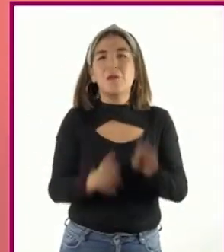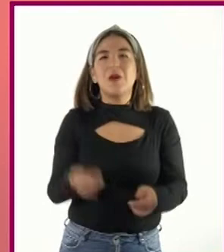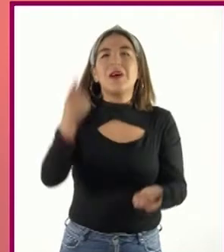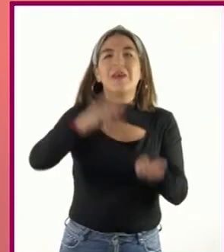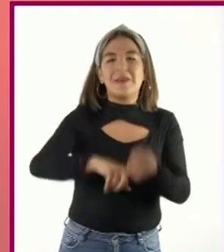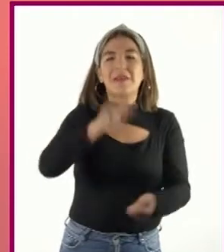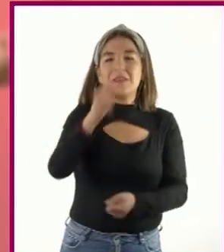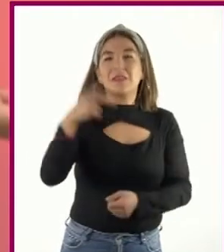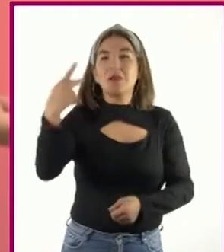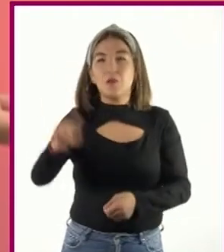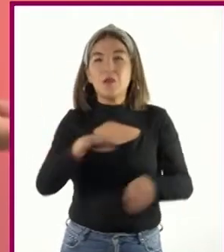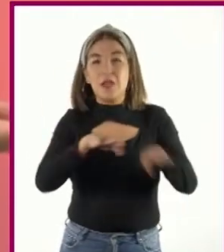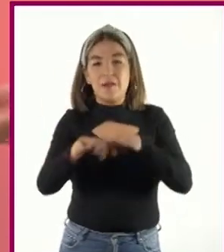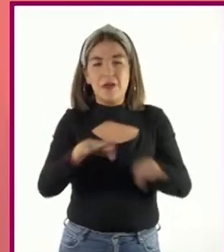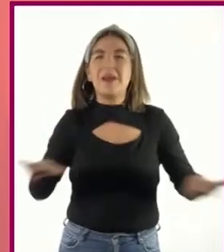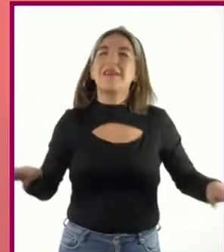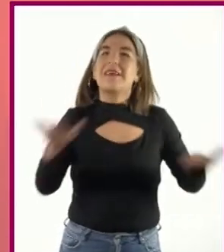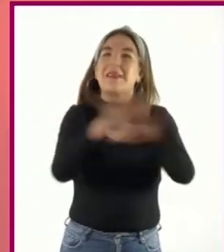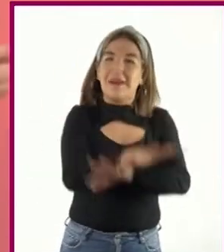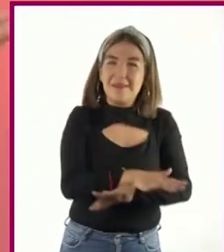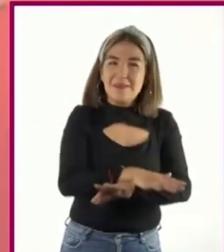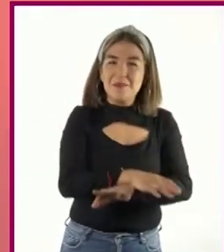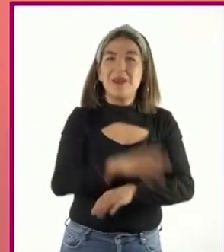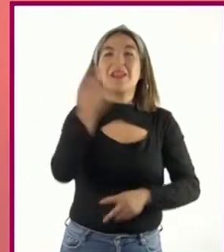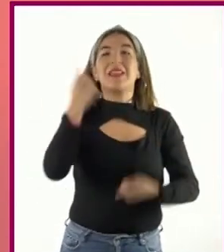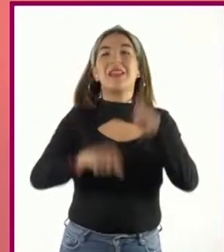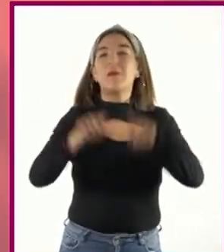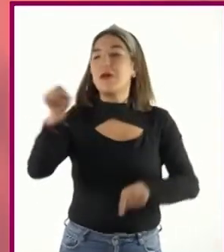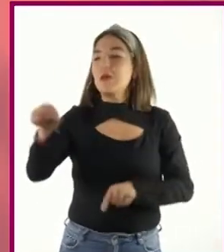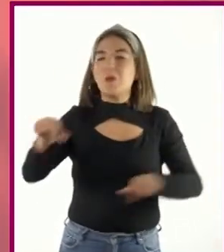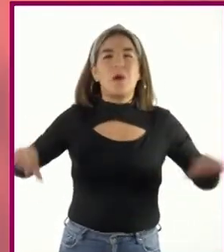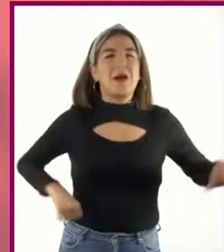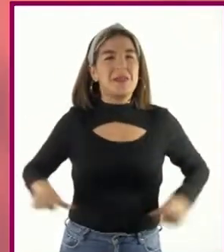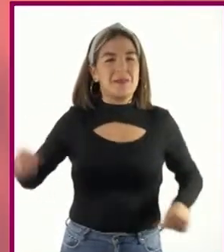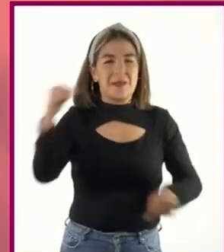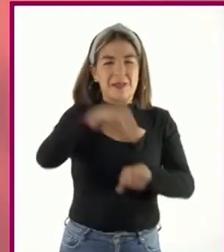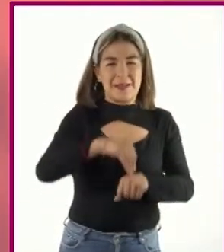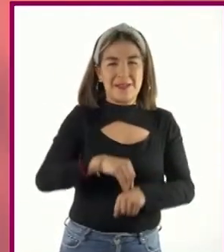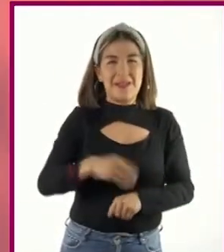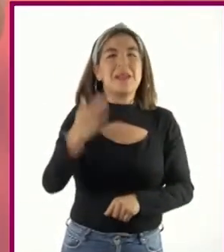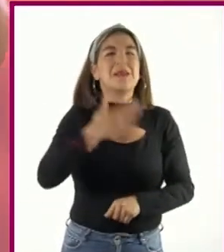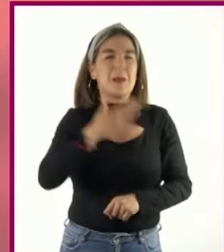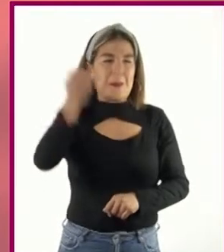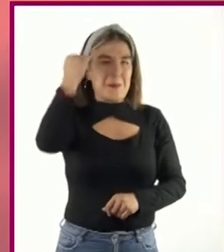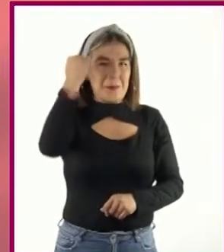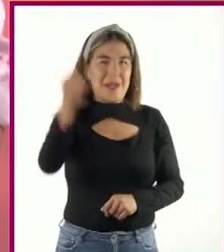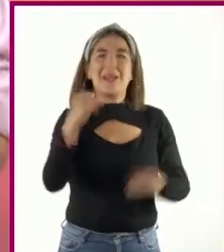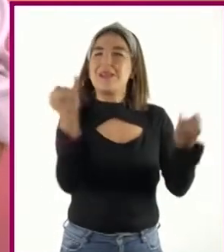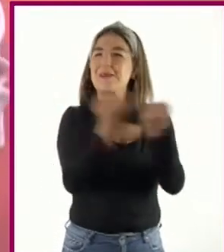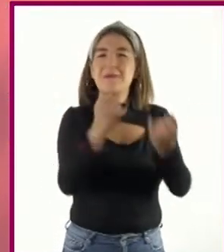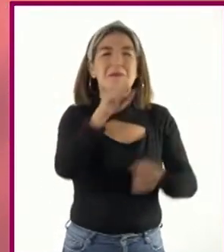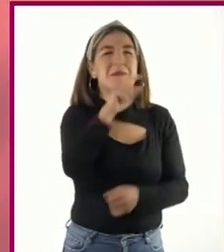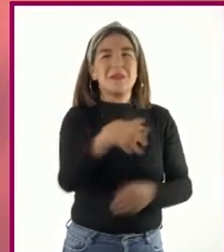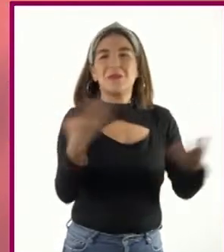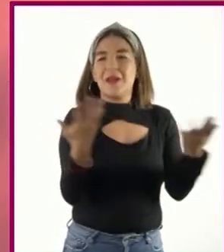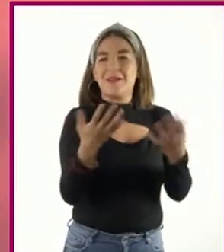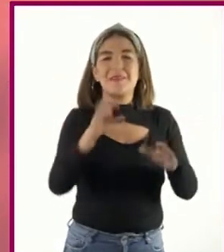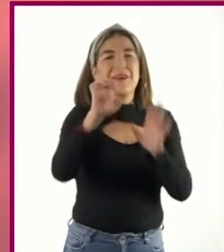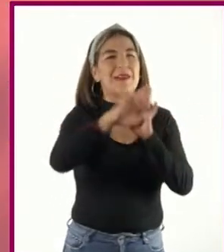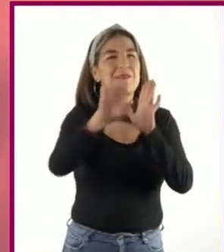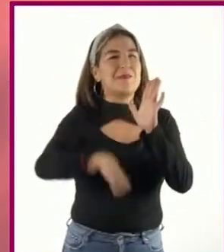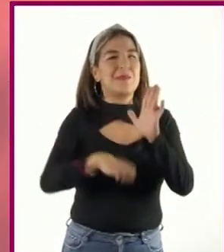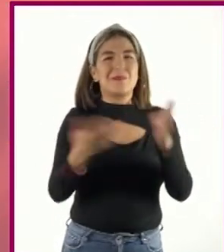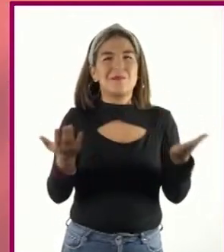que el material se modificará según tus aportaciones. Me imagino que también se puede utilizar, por ejemplo,